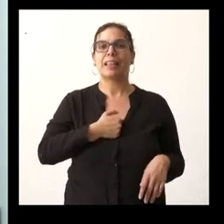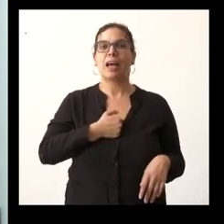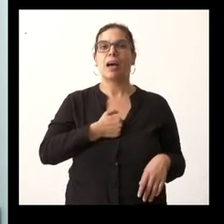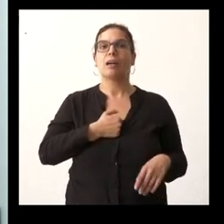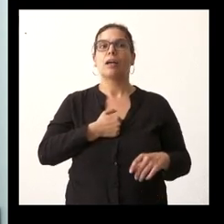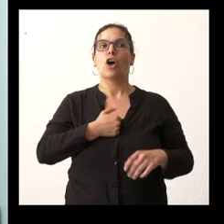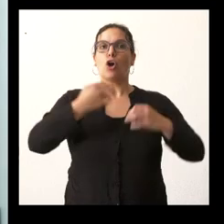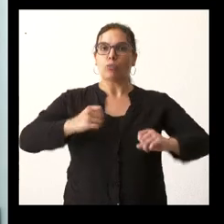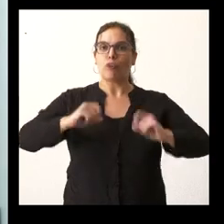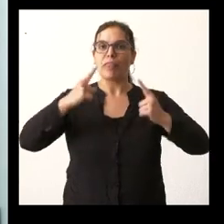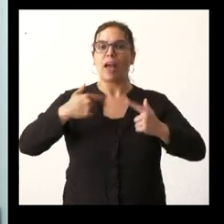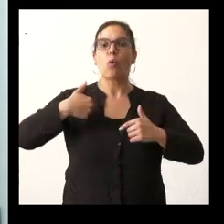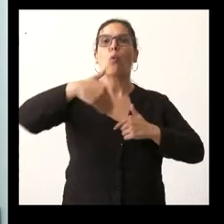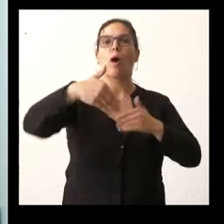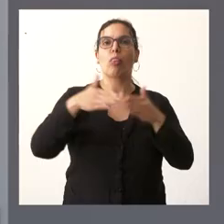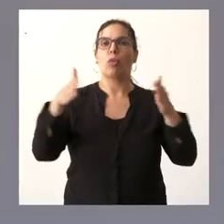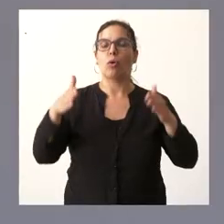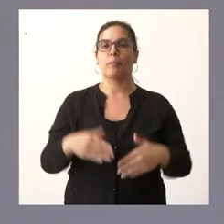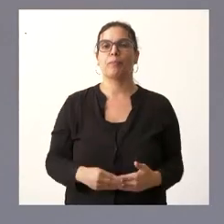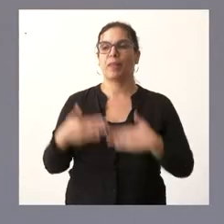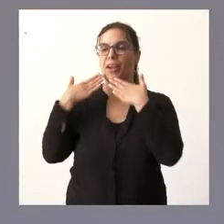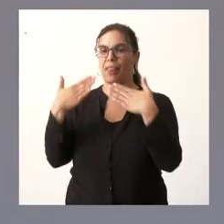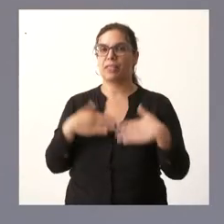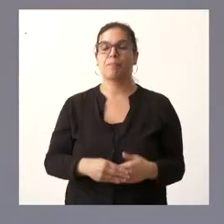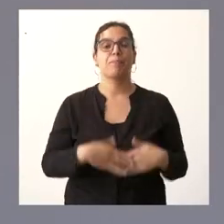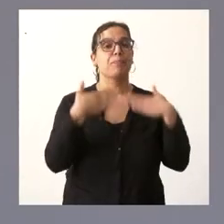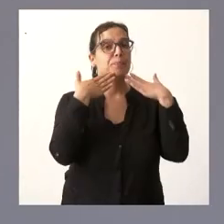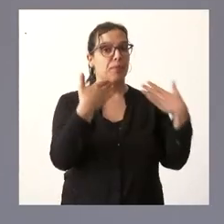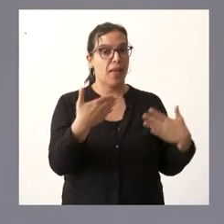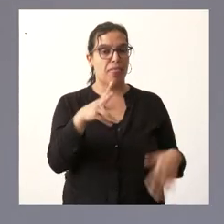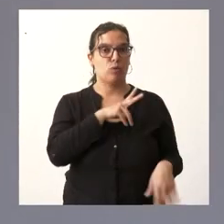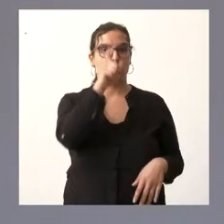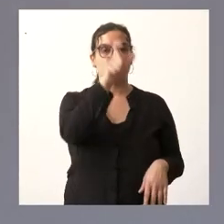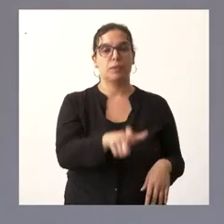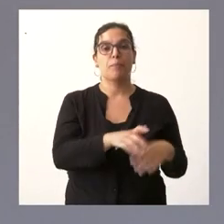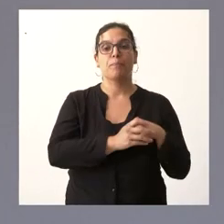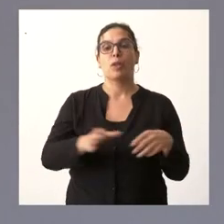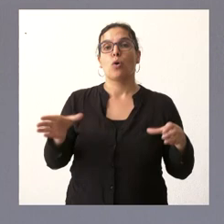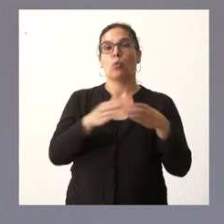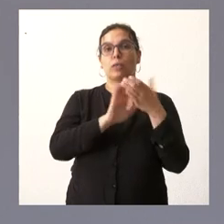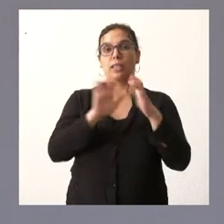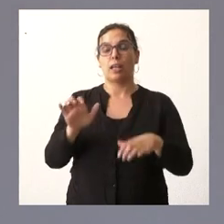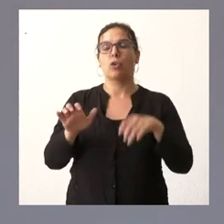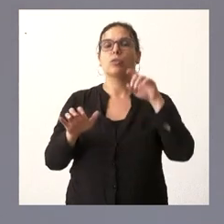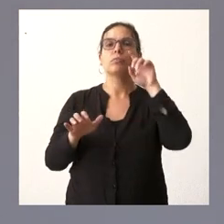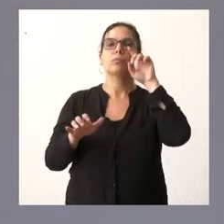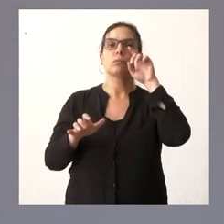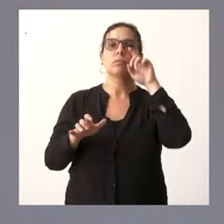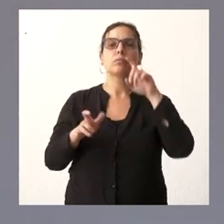los usuarios muchas gracias muchas gracias a usted la junta de castellos finalmente viene desarrollando su